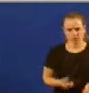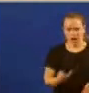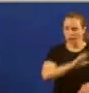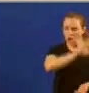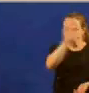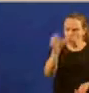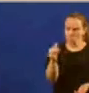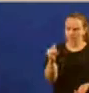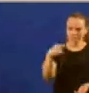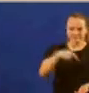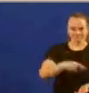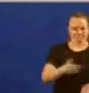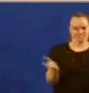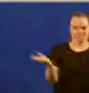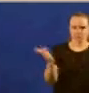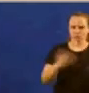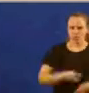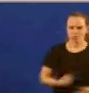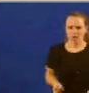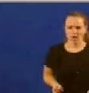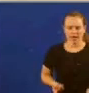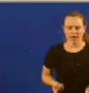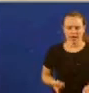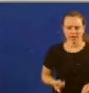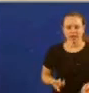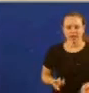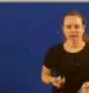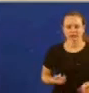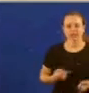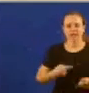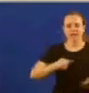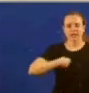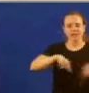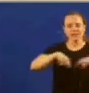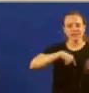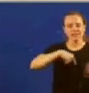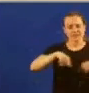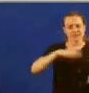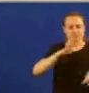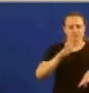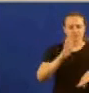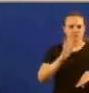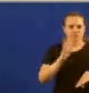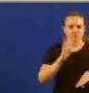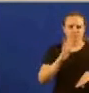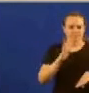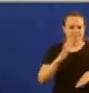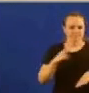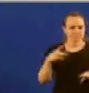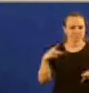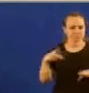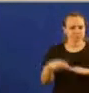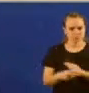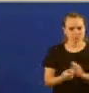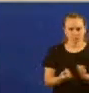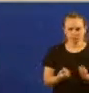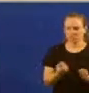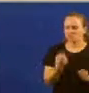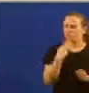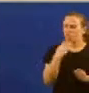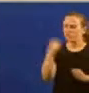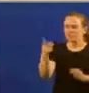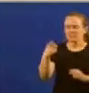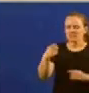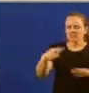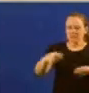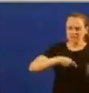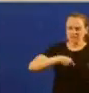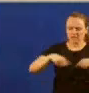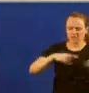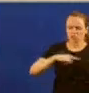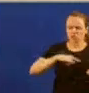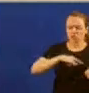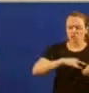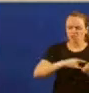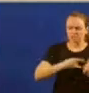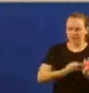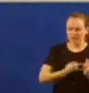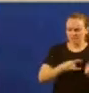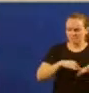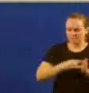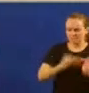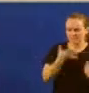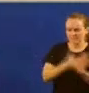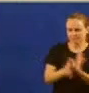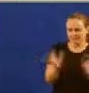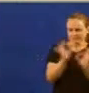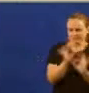Europa. A reforma do transporte reduciu oportunidades de desplazamento pero non falou nada do plan que ten que desenvolver en